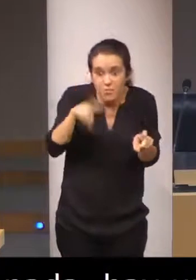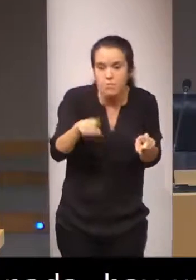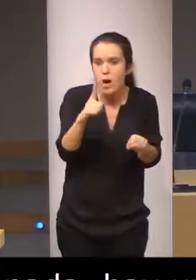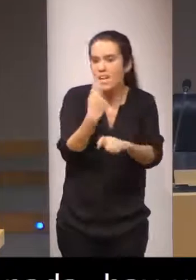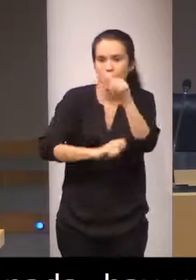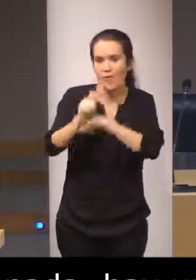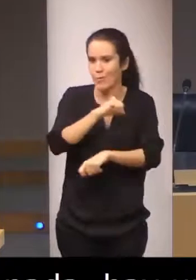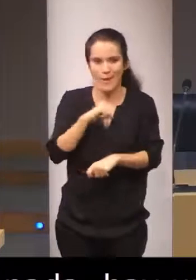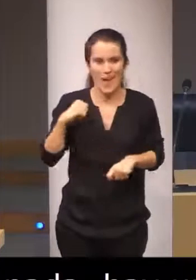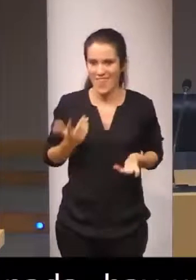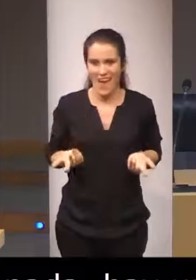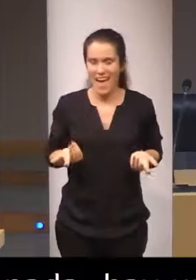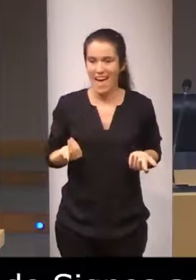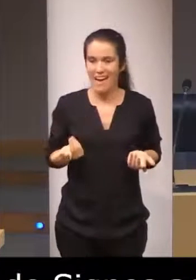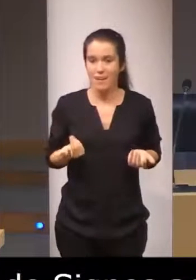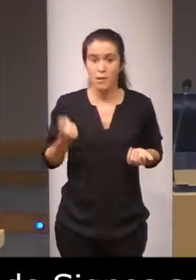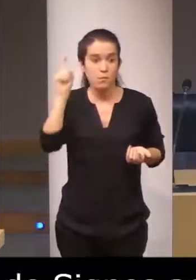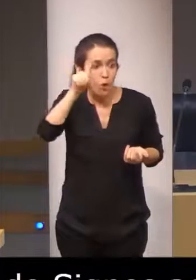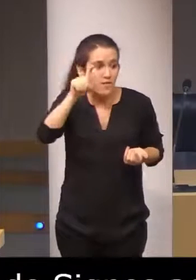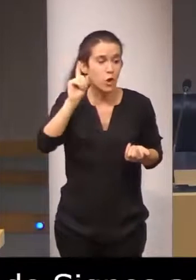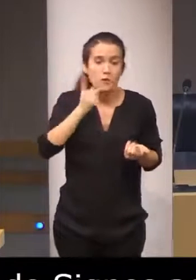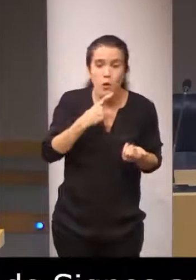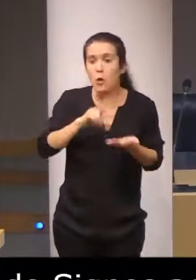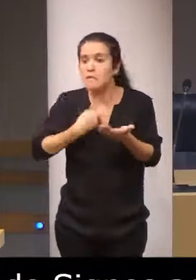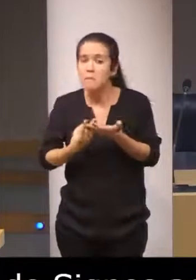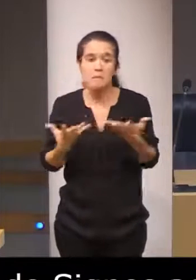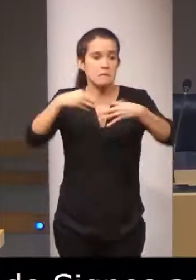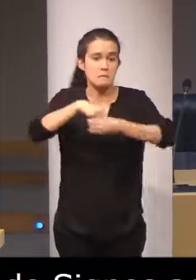formada por profesores sordos e intérpretes